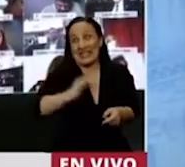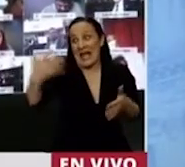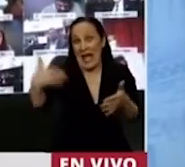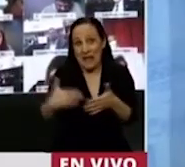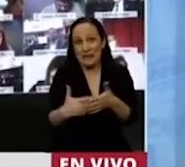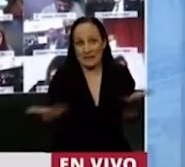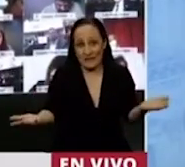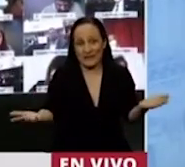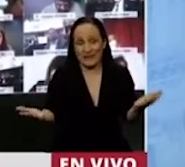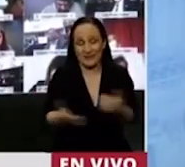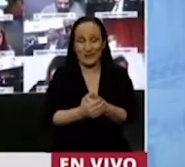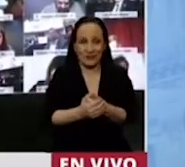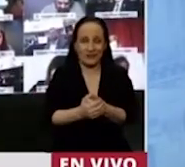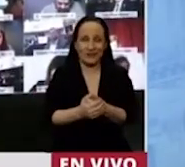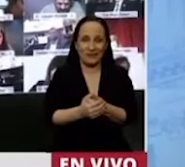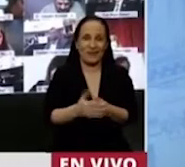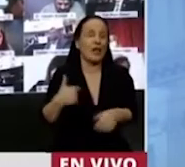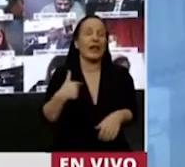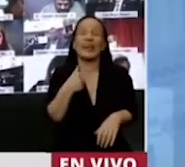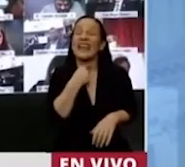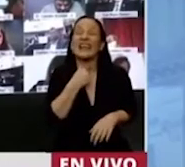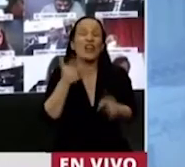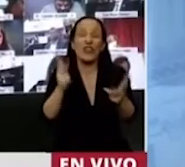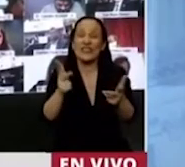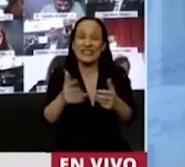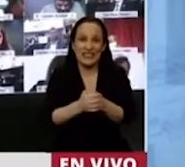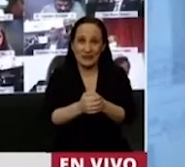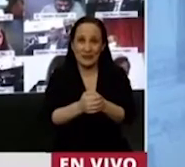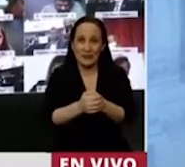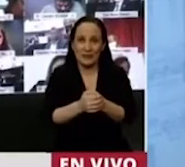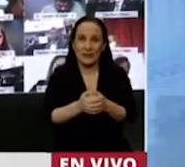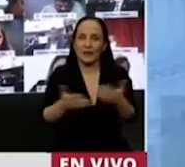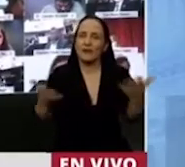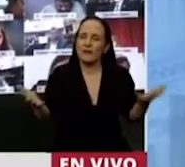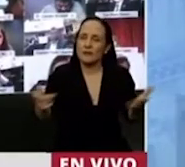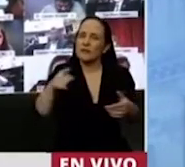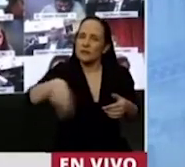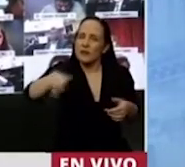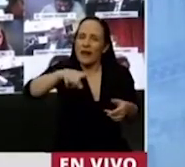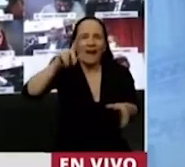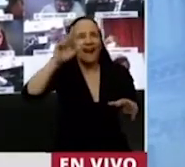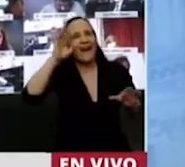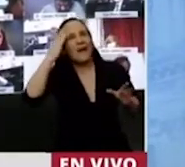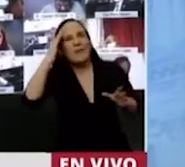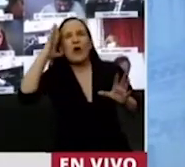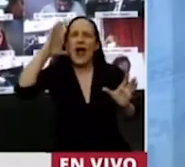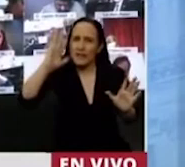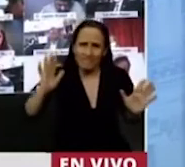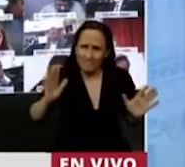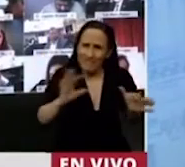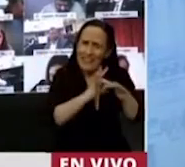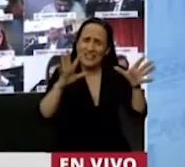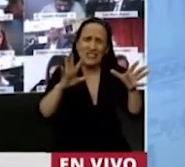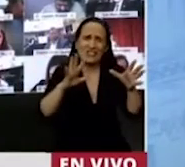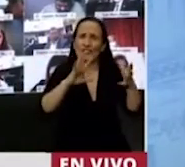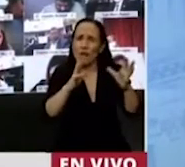Entonces, lo que quiero decir es que no alcanza con recordar, está hackeada también la democracia